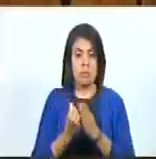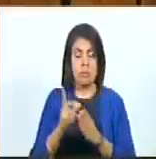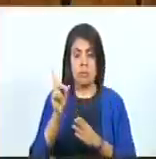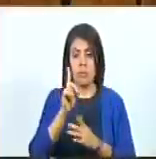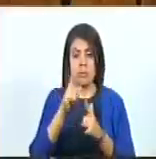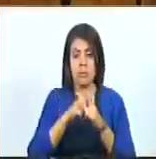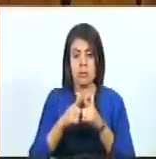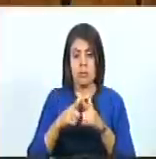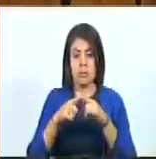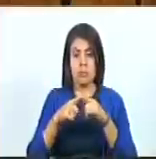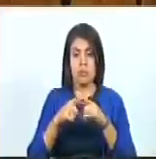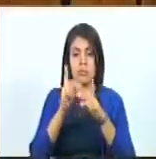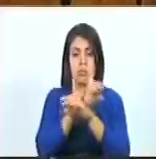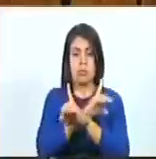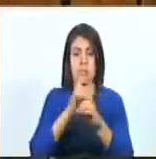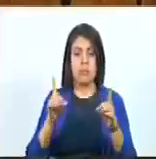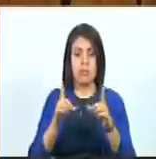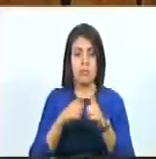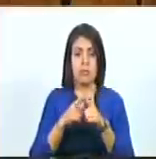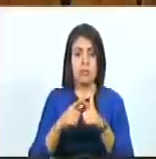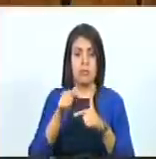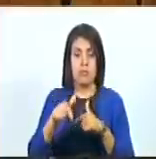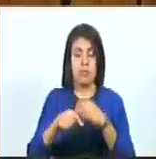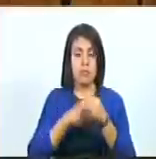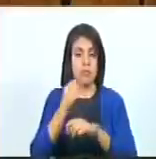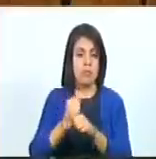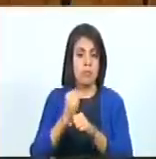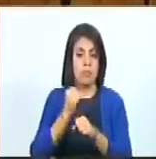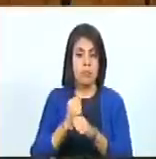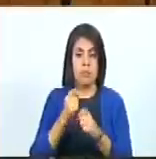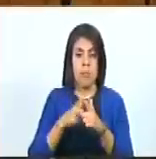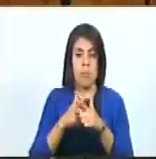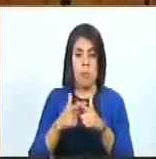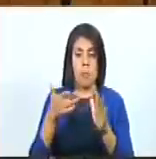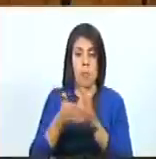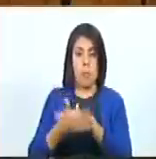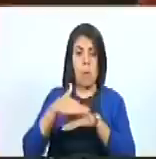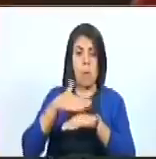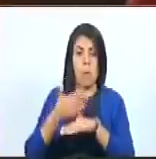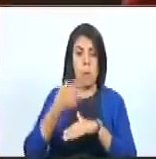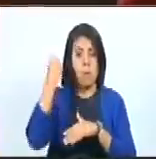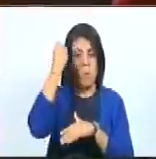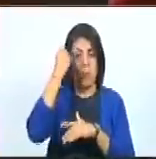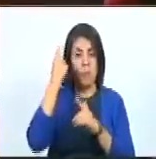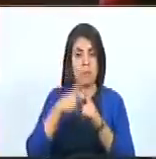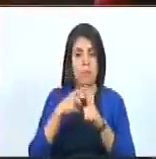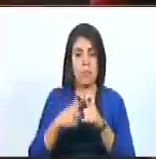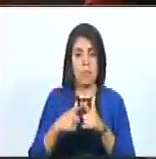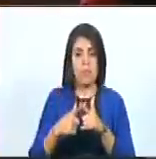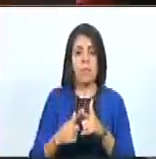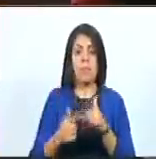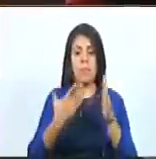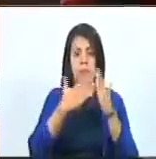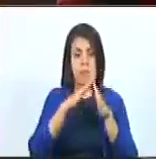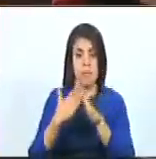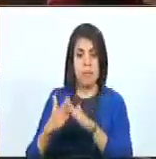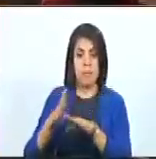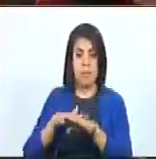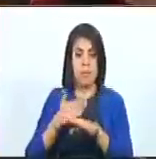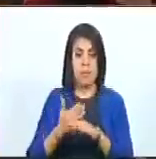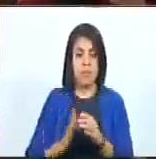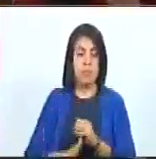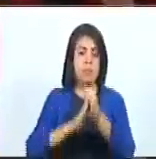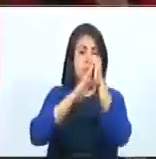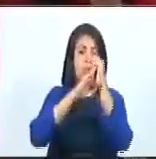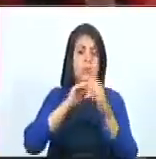No. Esta es una democracia donde el que trabaja, el que se considera por la comunidad como su